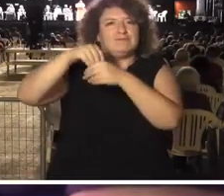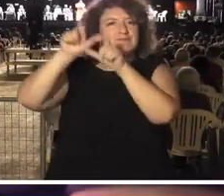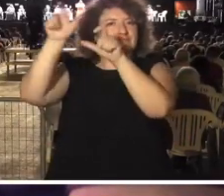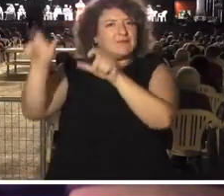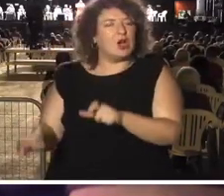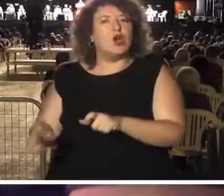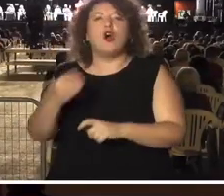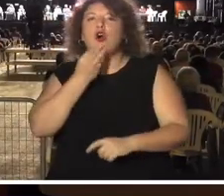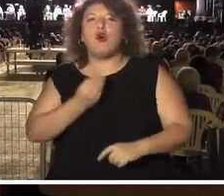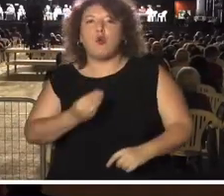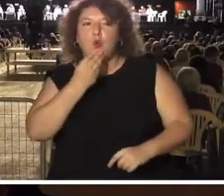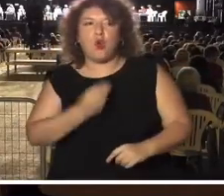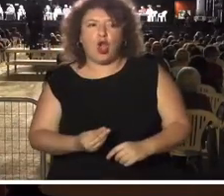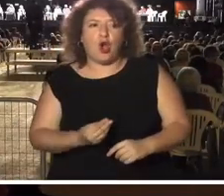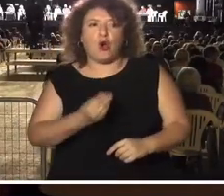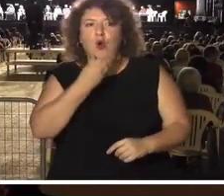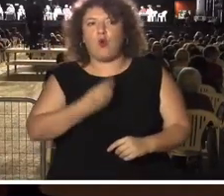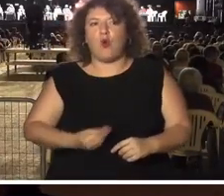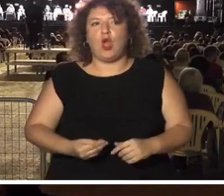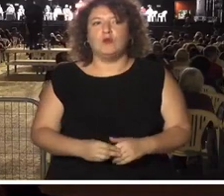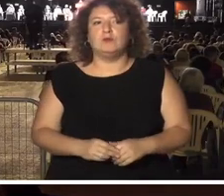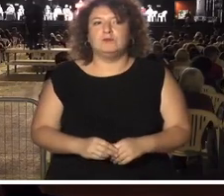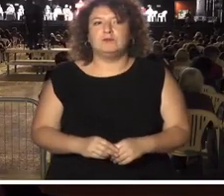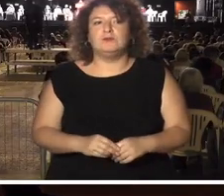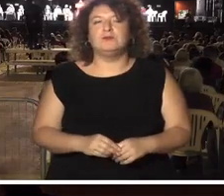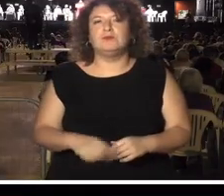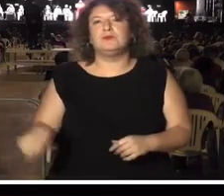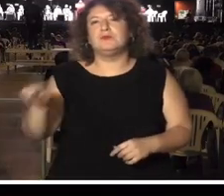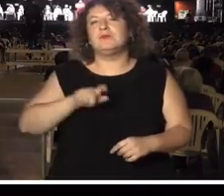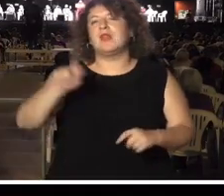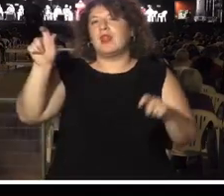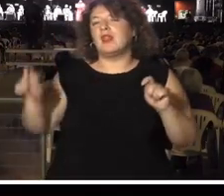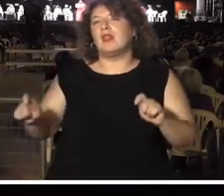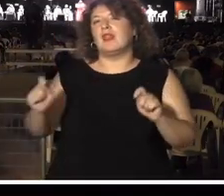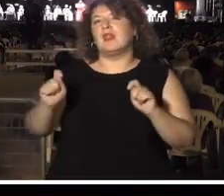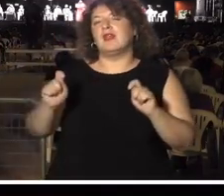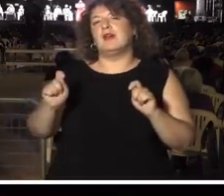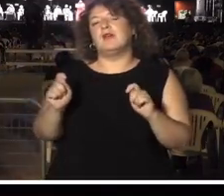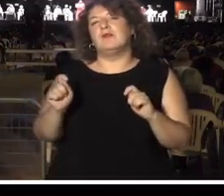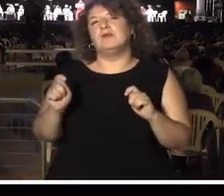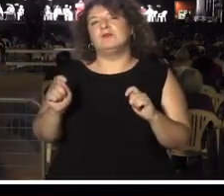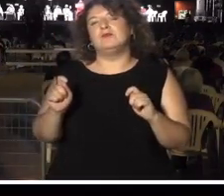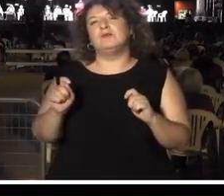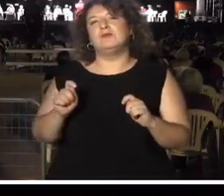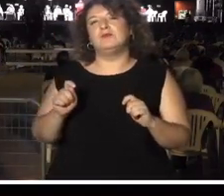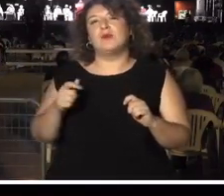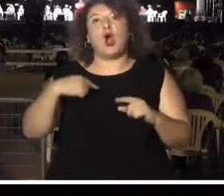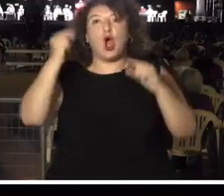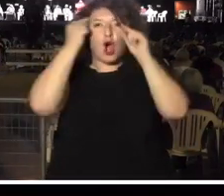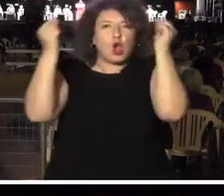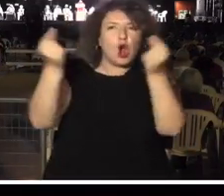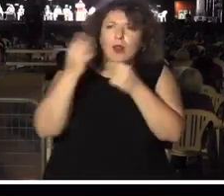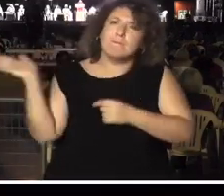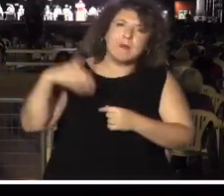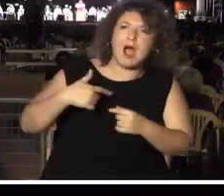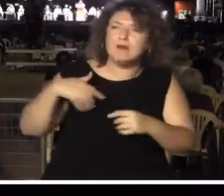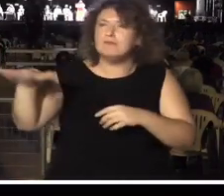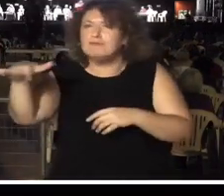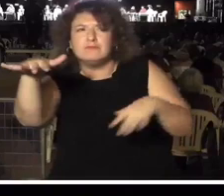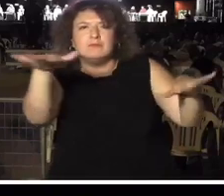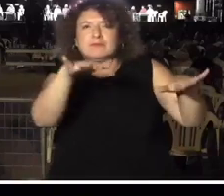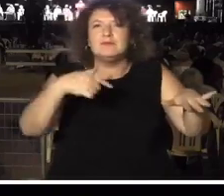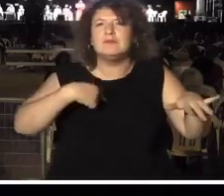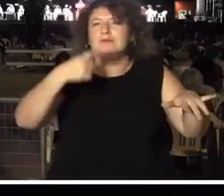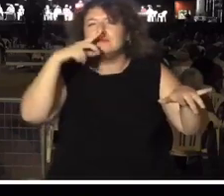Julio fue la persona, era la persona que te arrastraba a todos los rincones de Córdoba en donde el olor